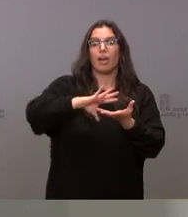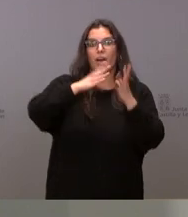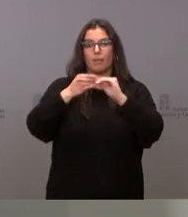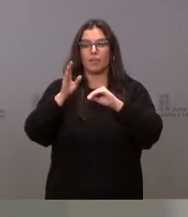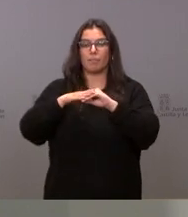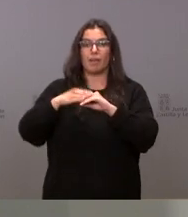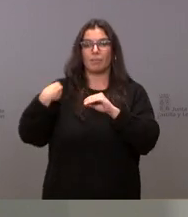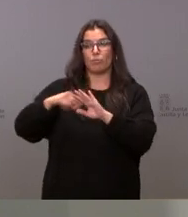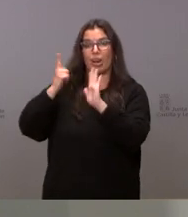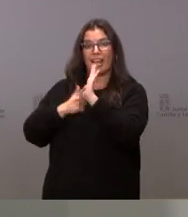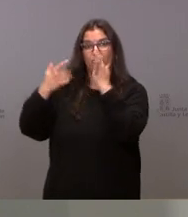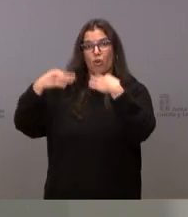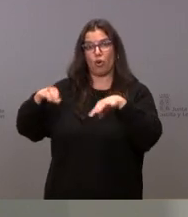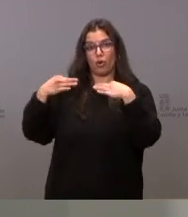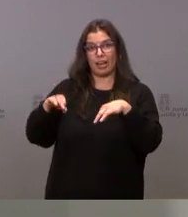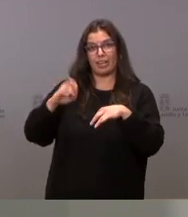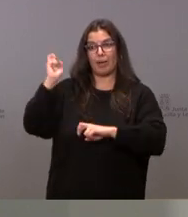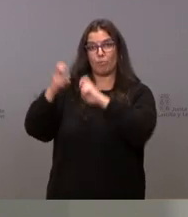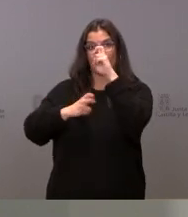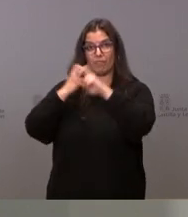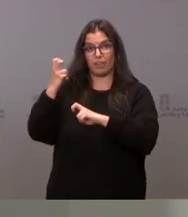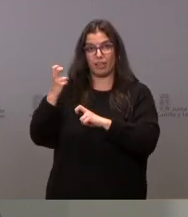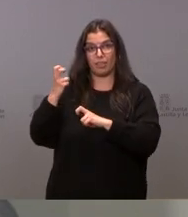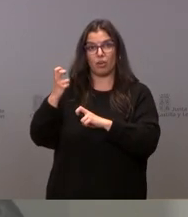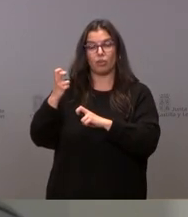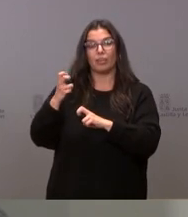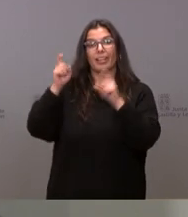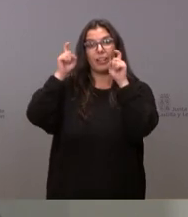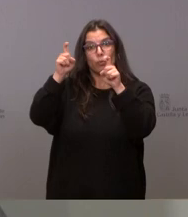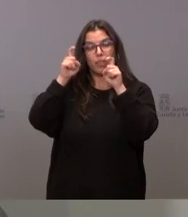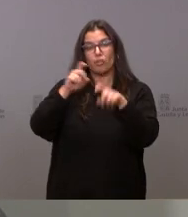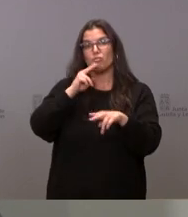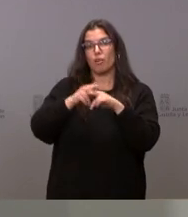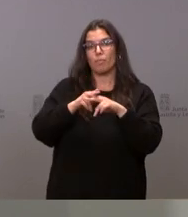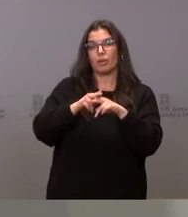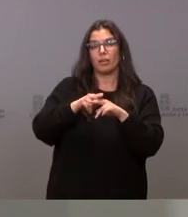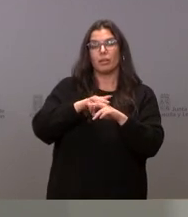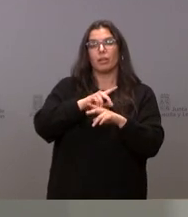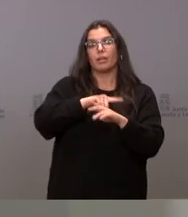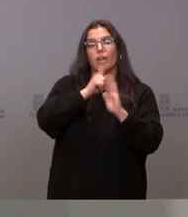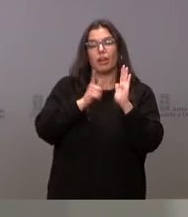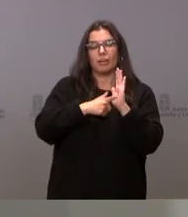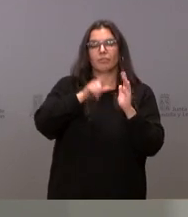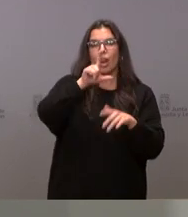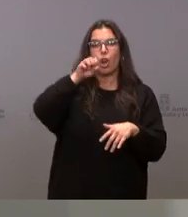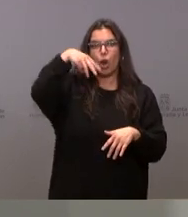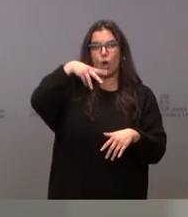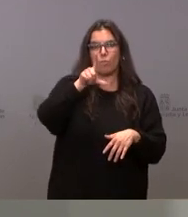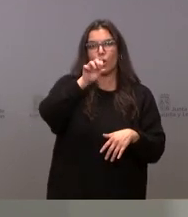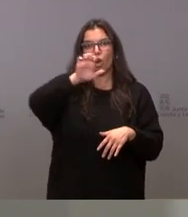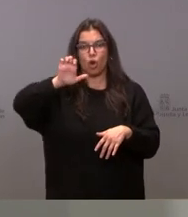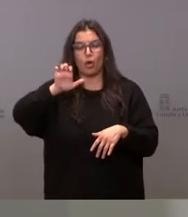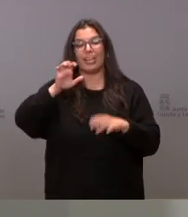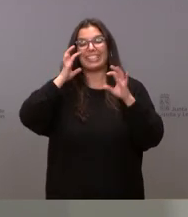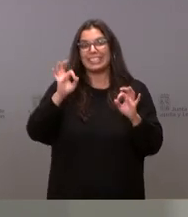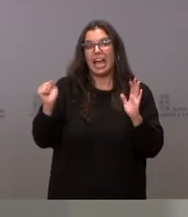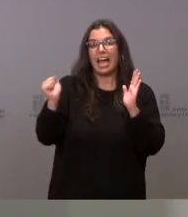la ley orgánica de modificación de la Ley Orgánica de Educación, conocida como la LOMLOE. En concreto, se va a modificar el